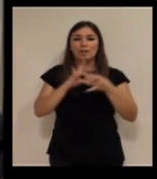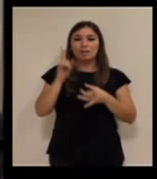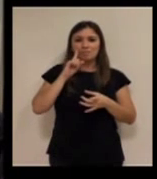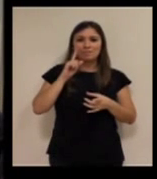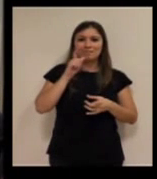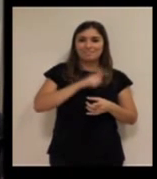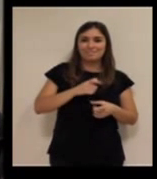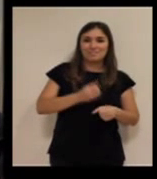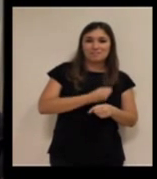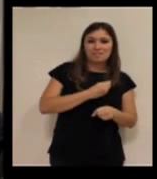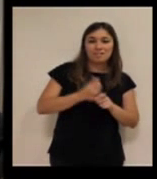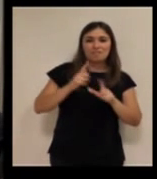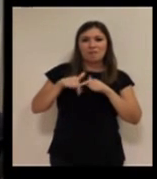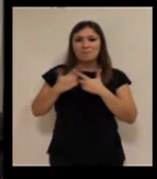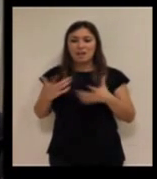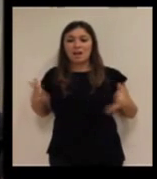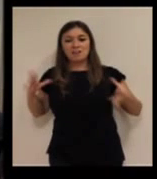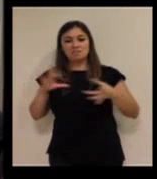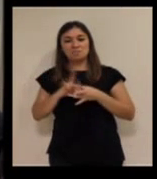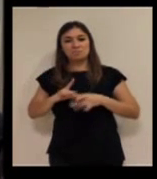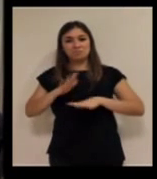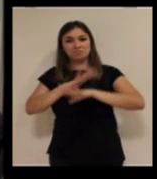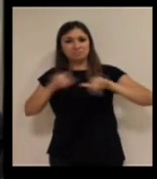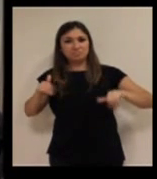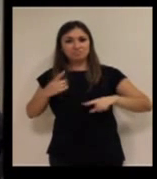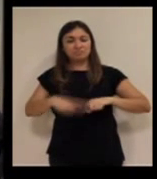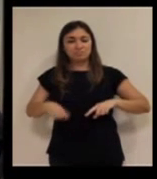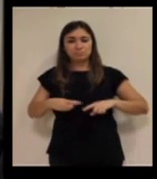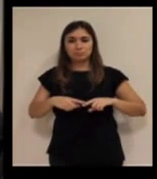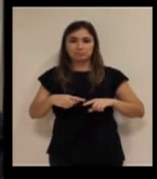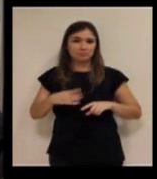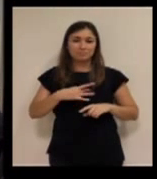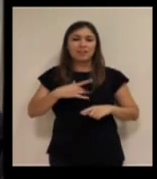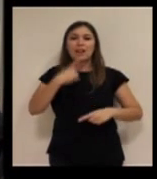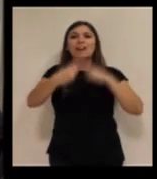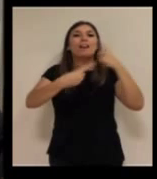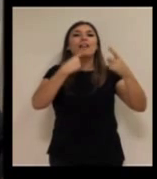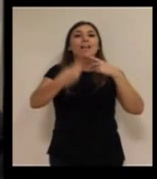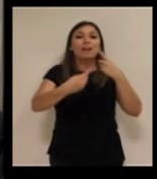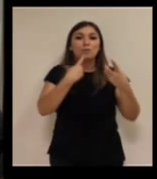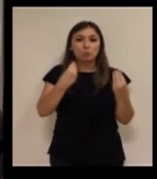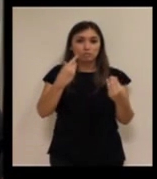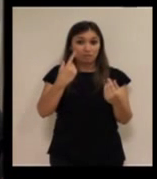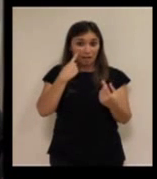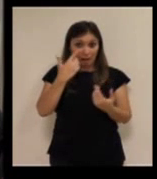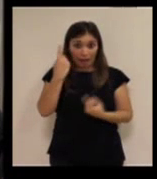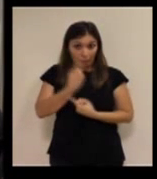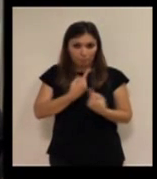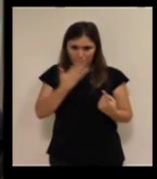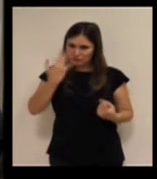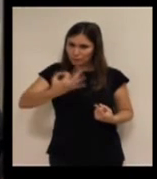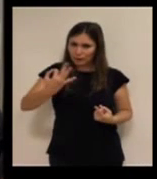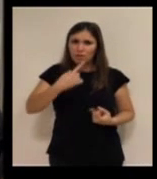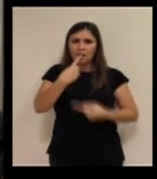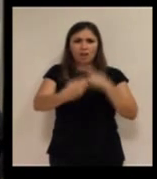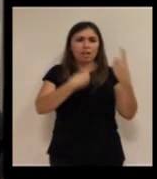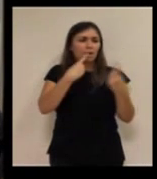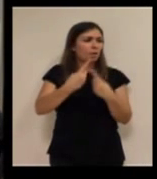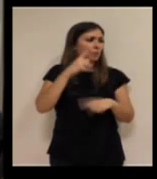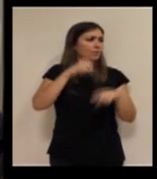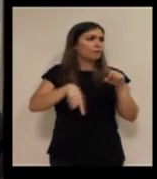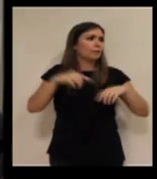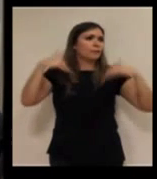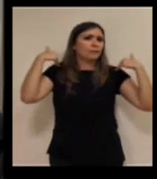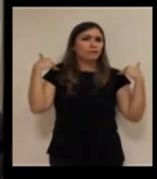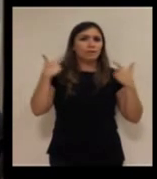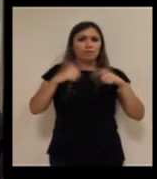hablamos mucho de la conciliación de la vida familiar y laboral y personal perdón y a todos se nos llena la boca pero bueno a veces hay es verdad